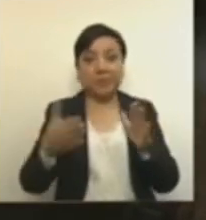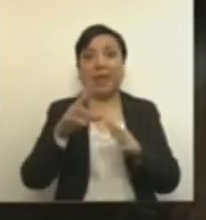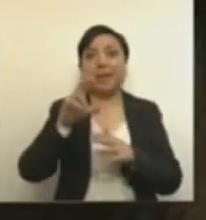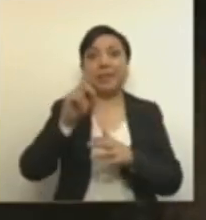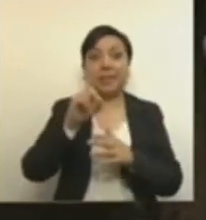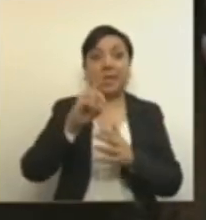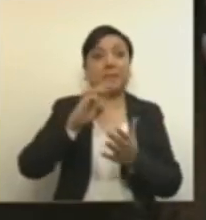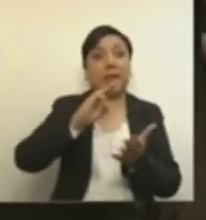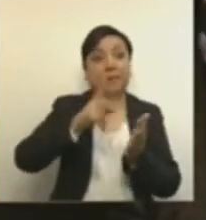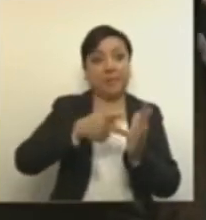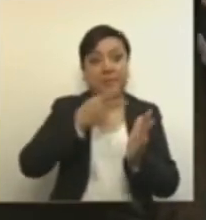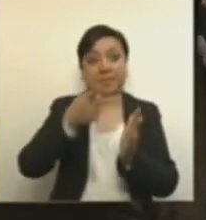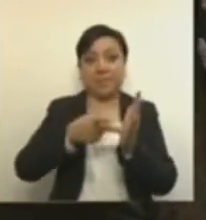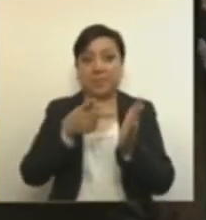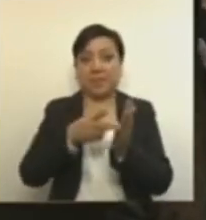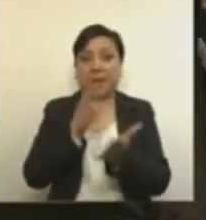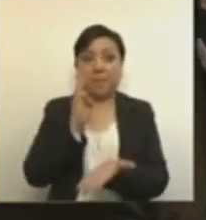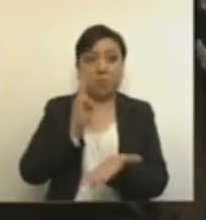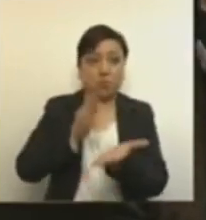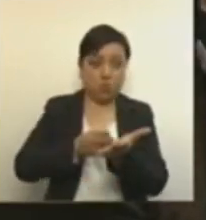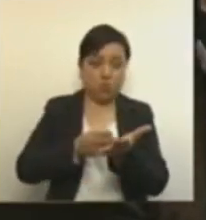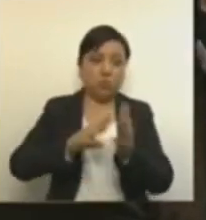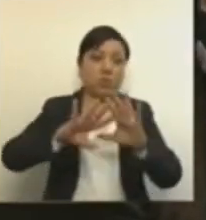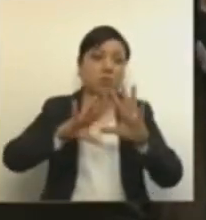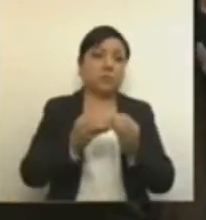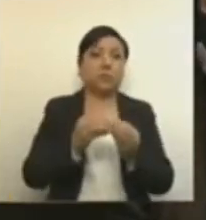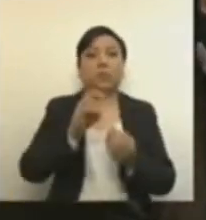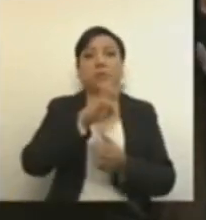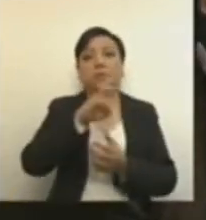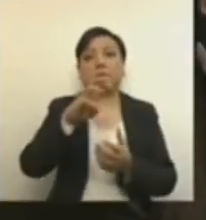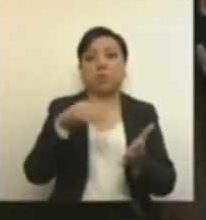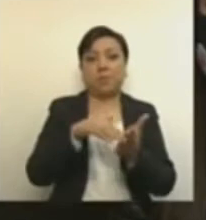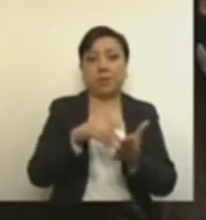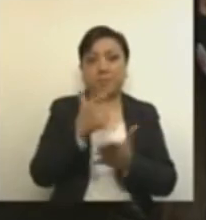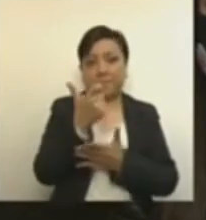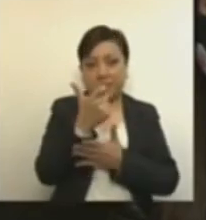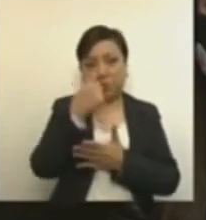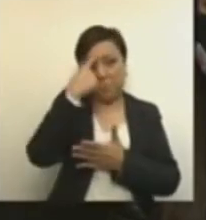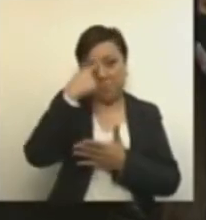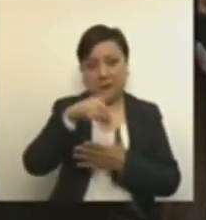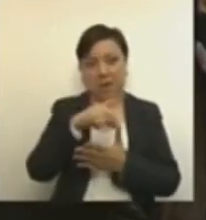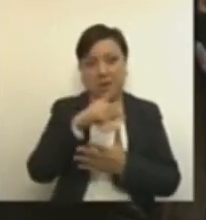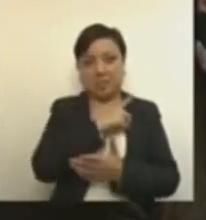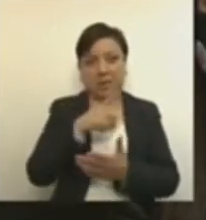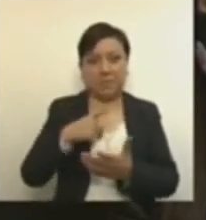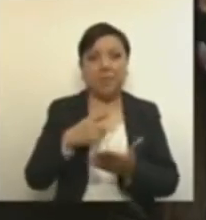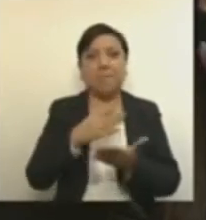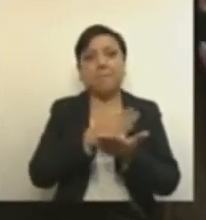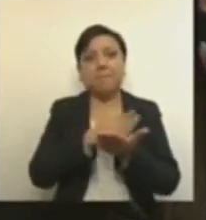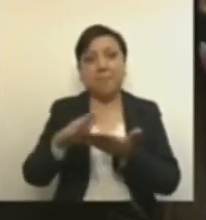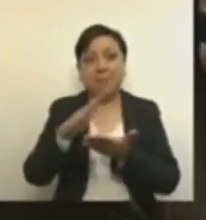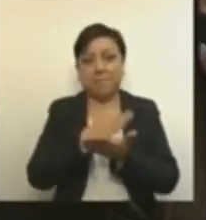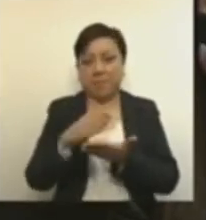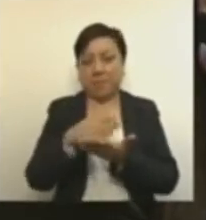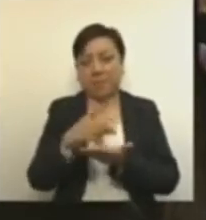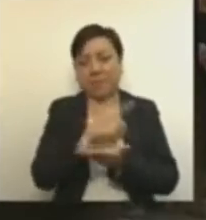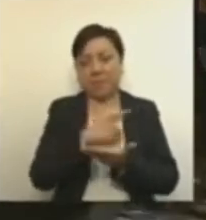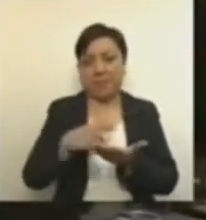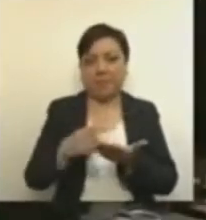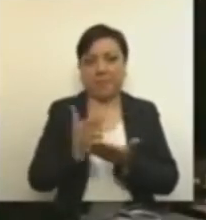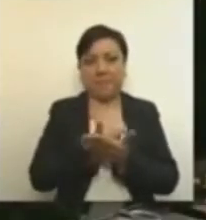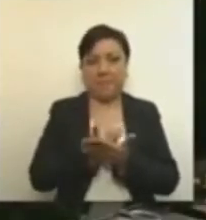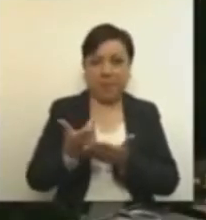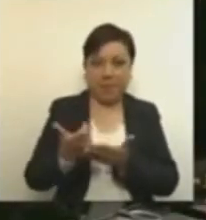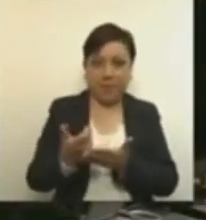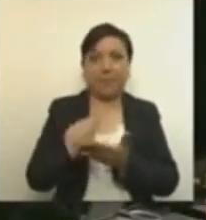superiores a los 300 mil pesos por no cumplir con resoluciones judiciales vinculadas con la atención a víctimas.